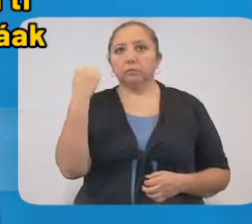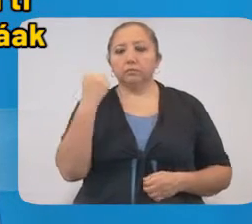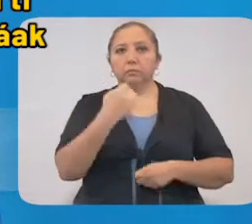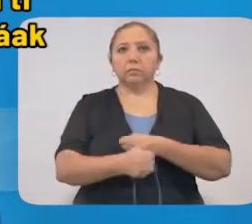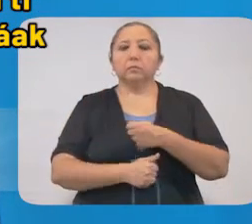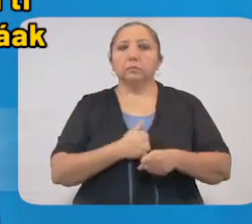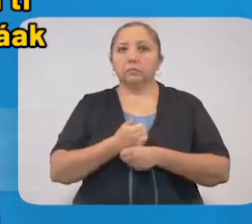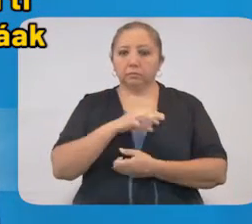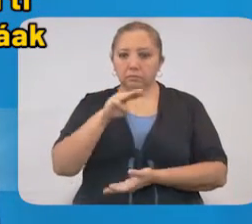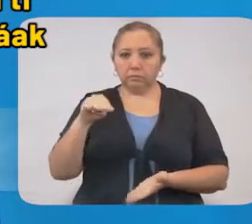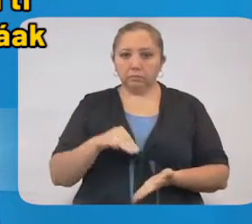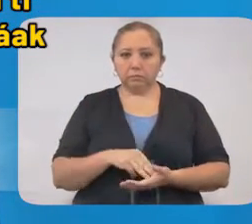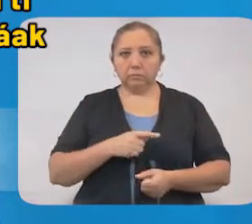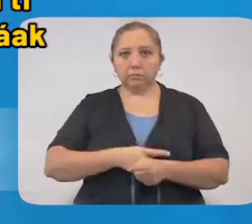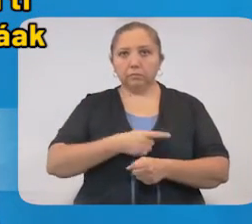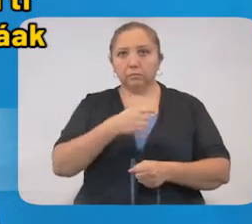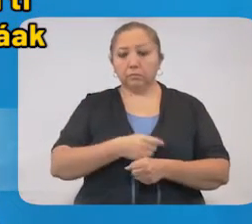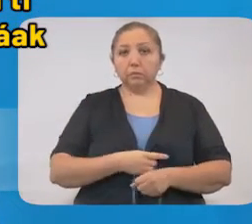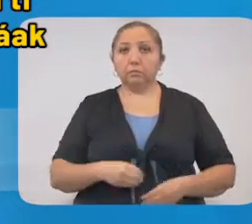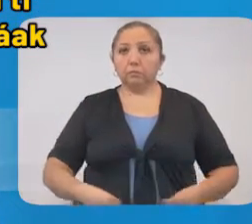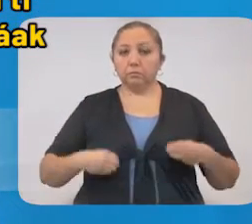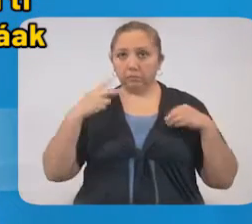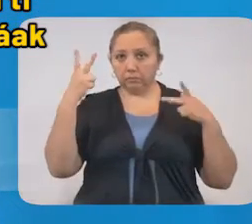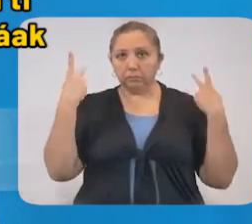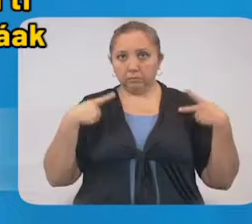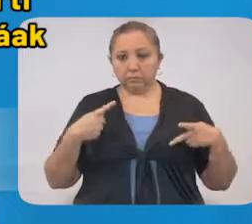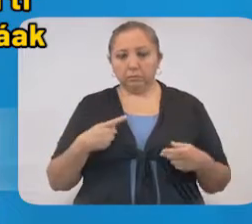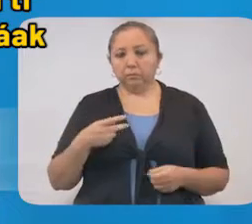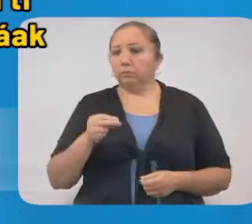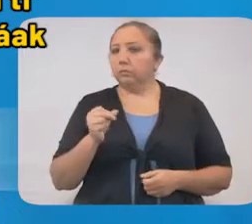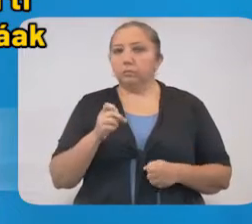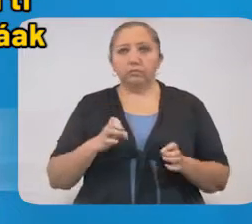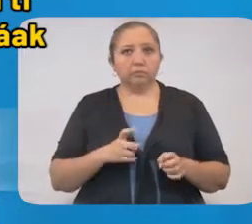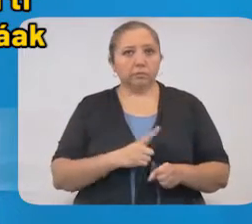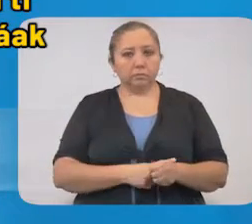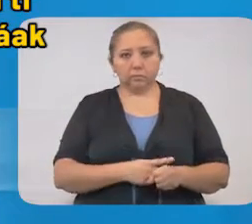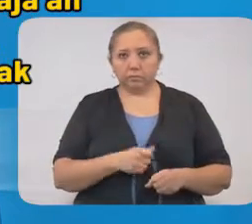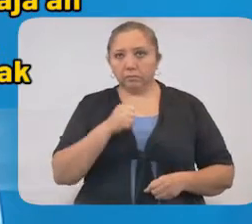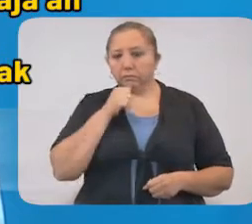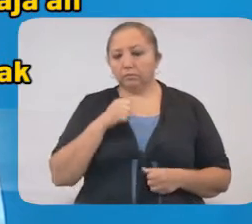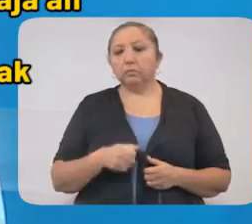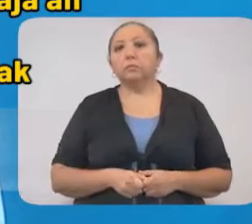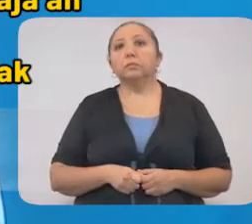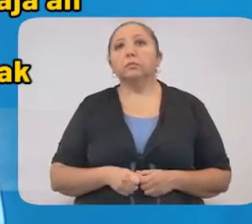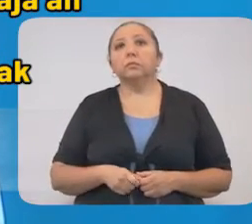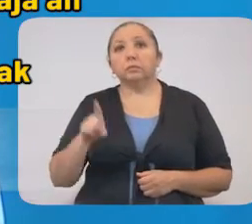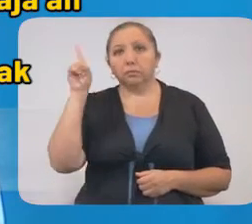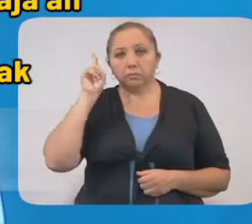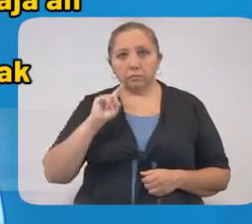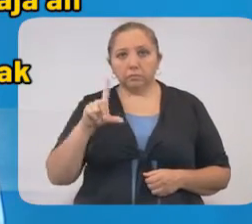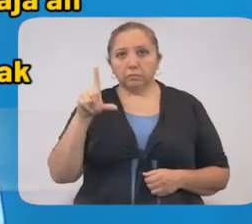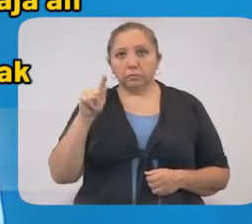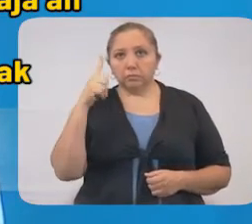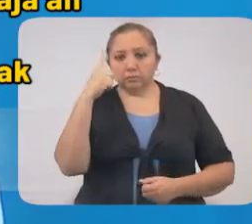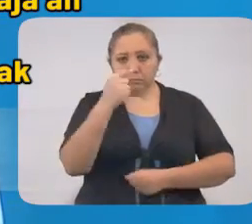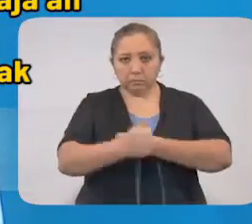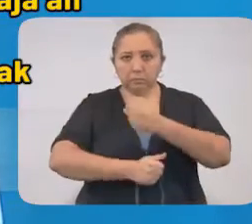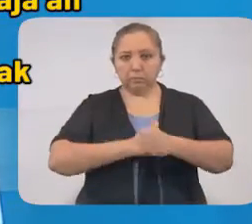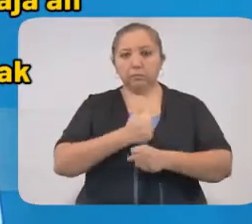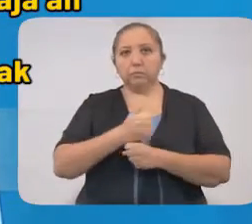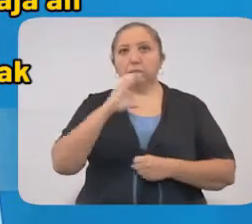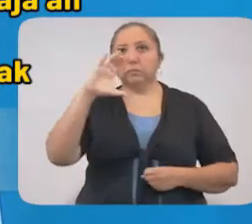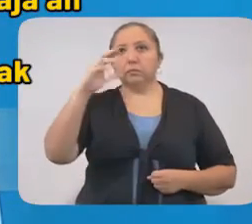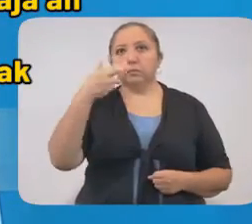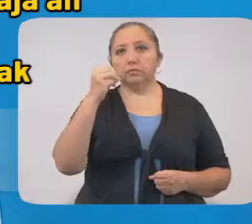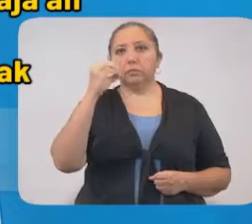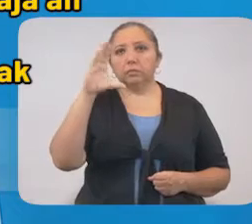años de Mérida con hipertensión, vivía con dos personas que no reportan síntomas. Mujer de 71 años de chochola,